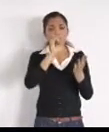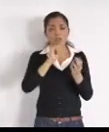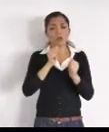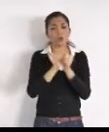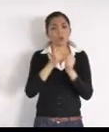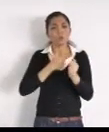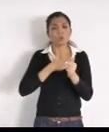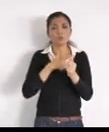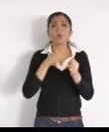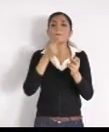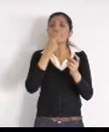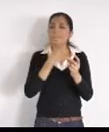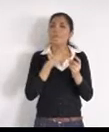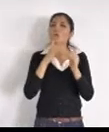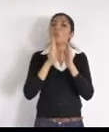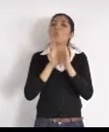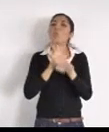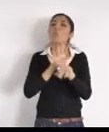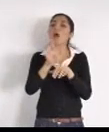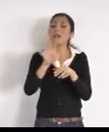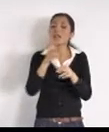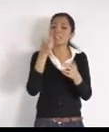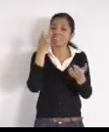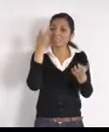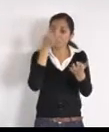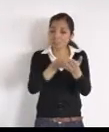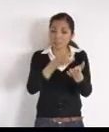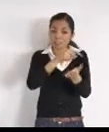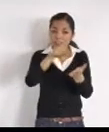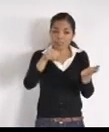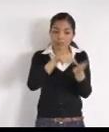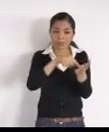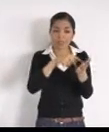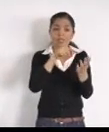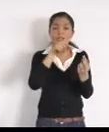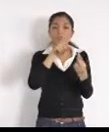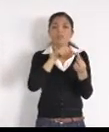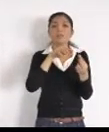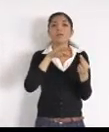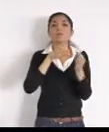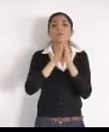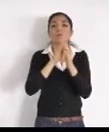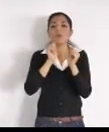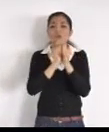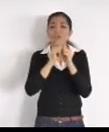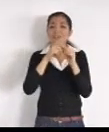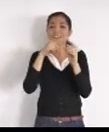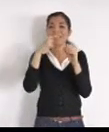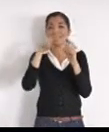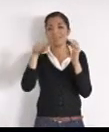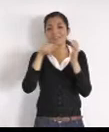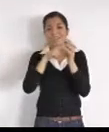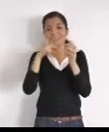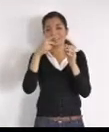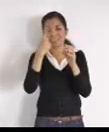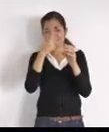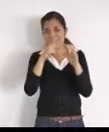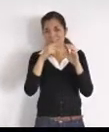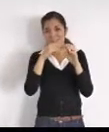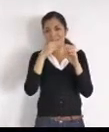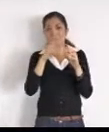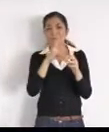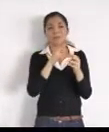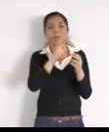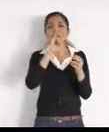hacer, en vía del inbox, para poderlo atender, estamos bacheando, toda la zona, pero, déjenme pasaras, el dato exacto, del que tú, te